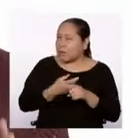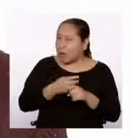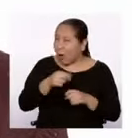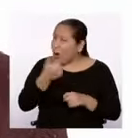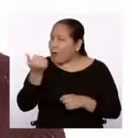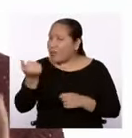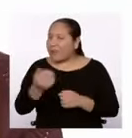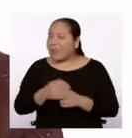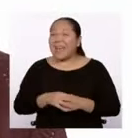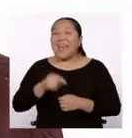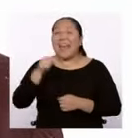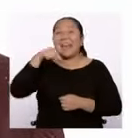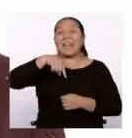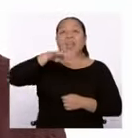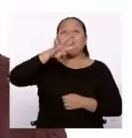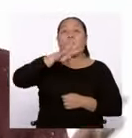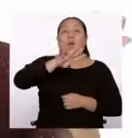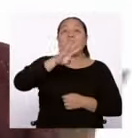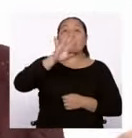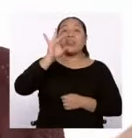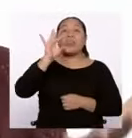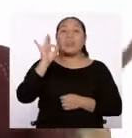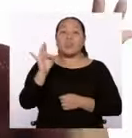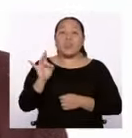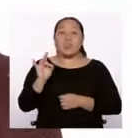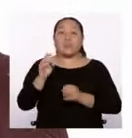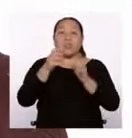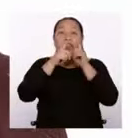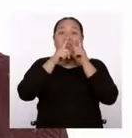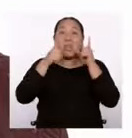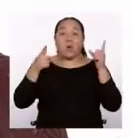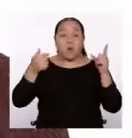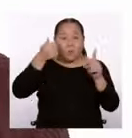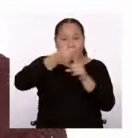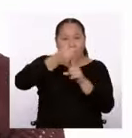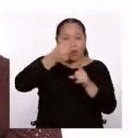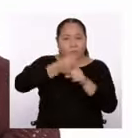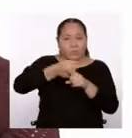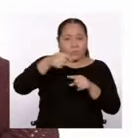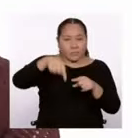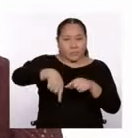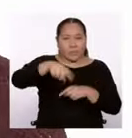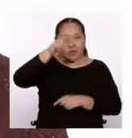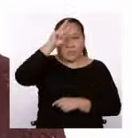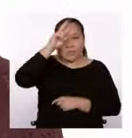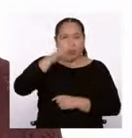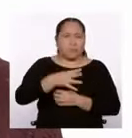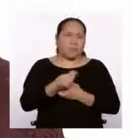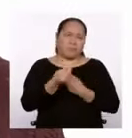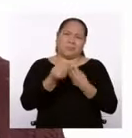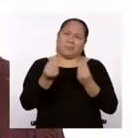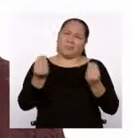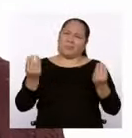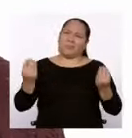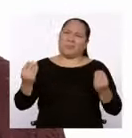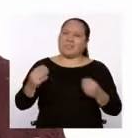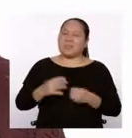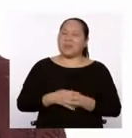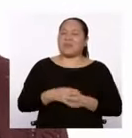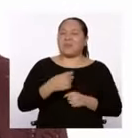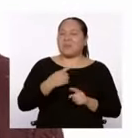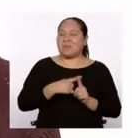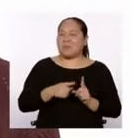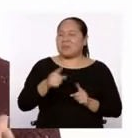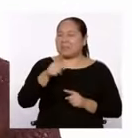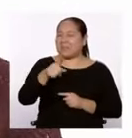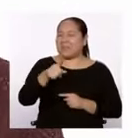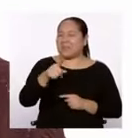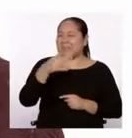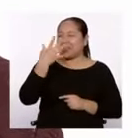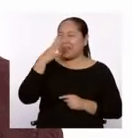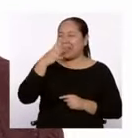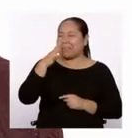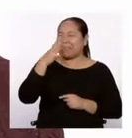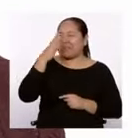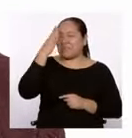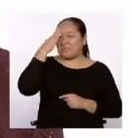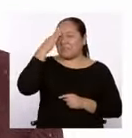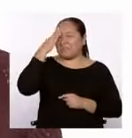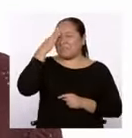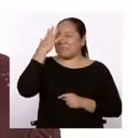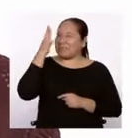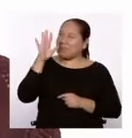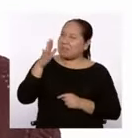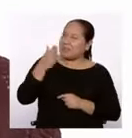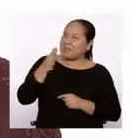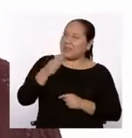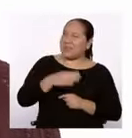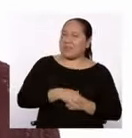lenguas originarias. ¡Un montón! Bueno, de hecho ya deben sospechar de qué va el tema de hoy.